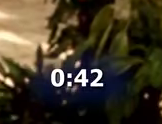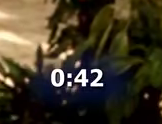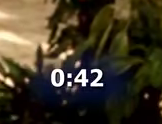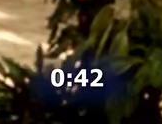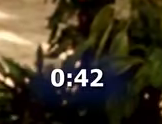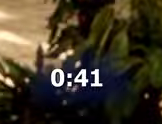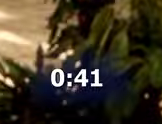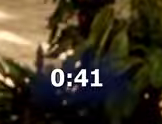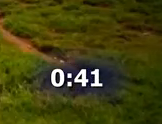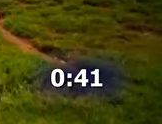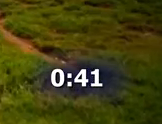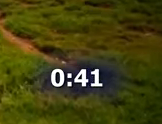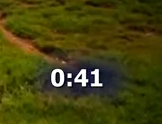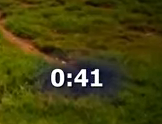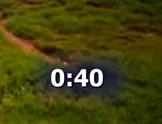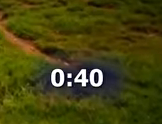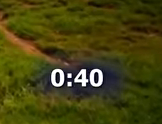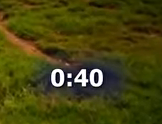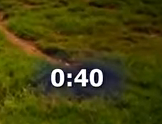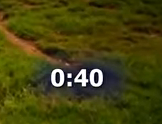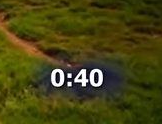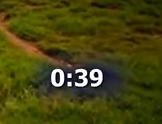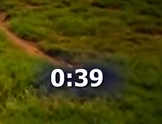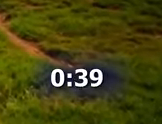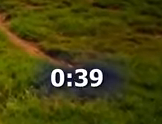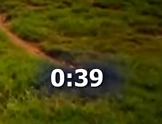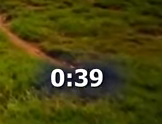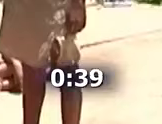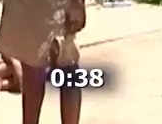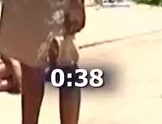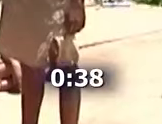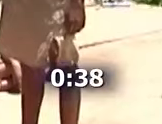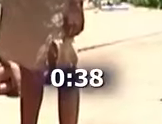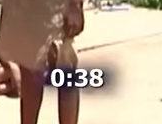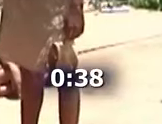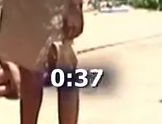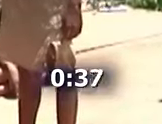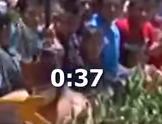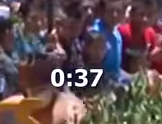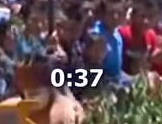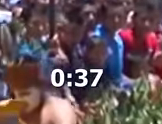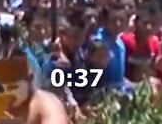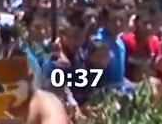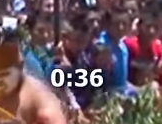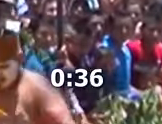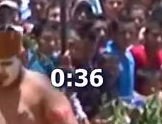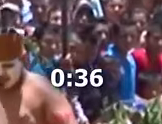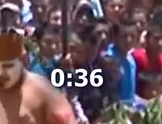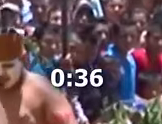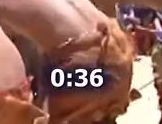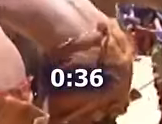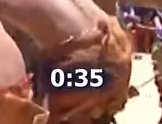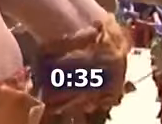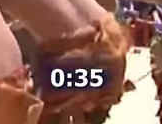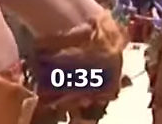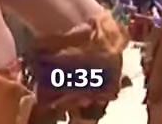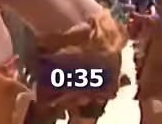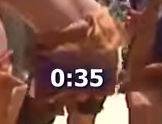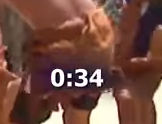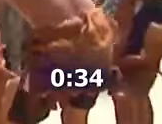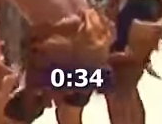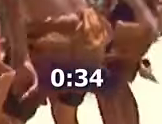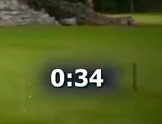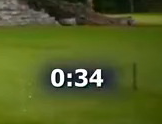luchar. Es por Honduras. Por instrucciones de la Presidencia de la